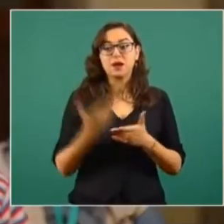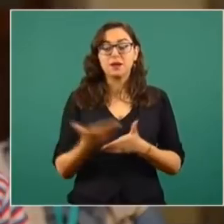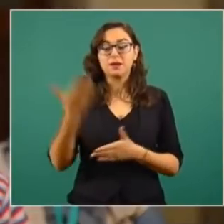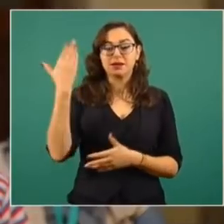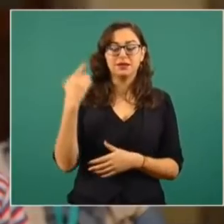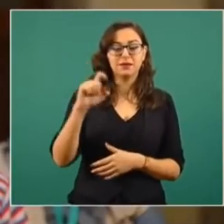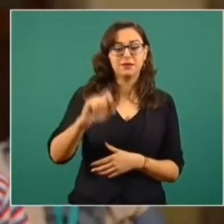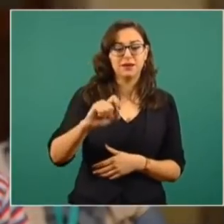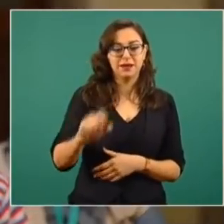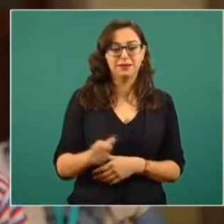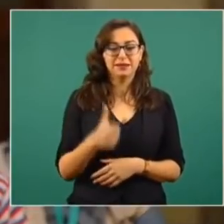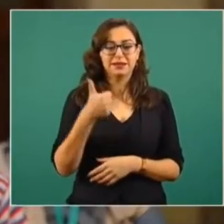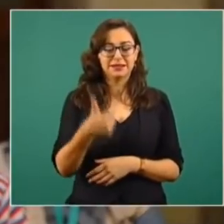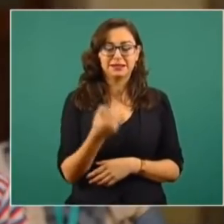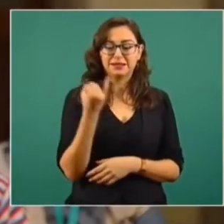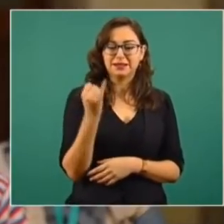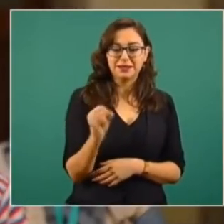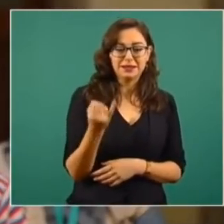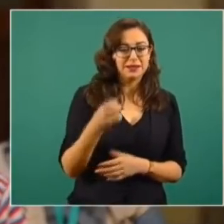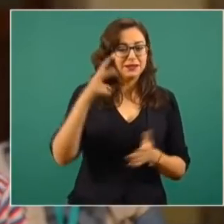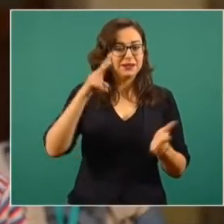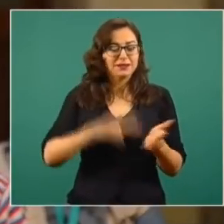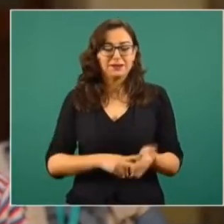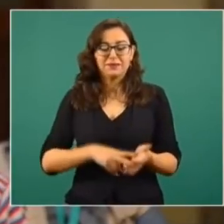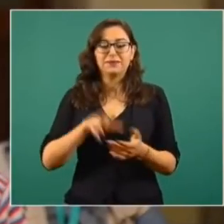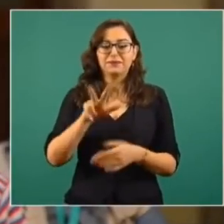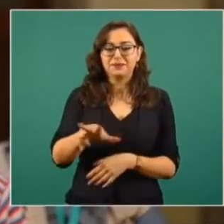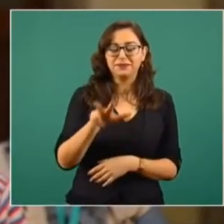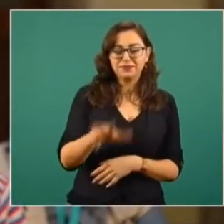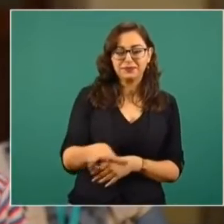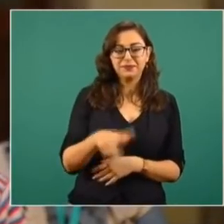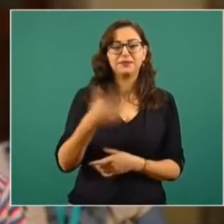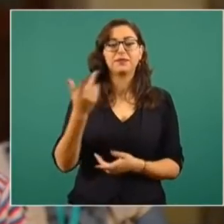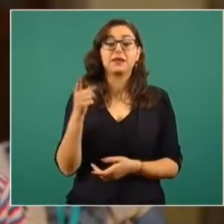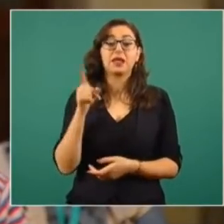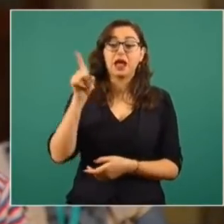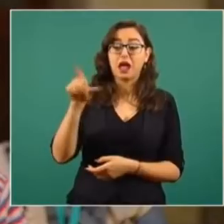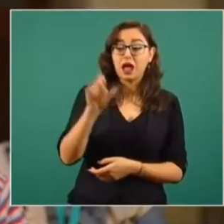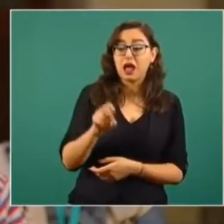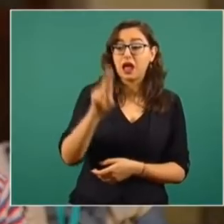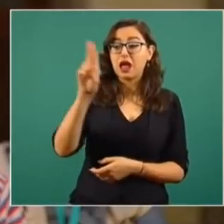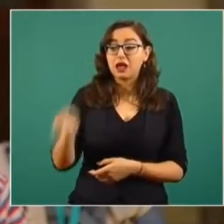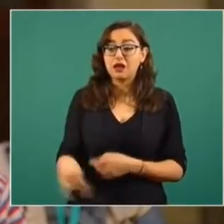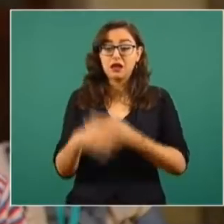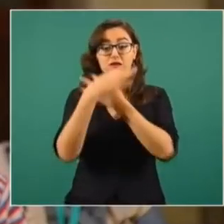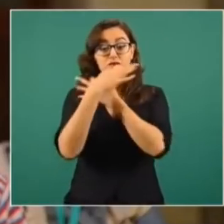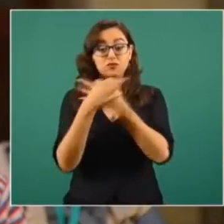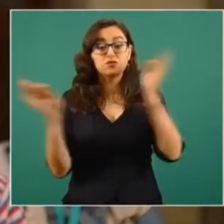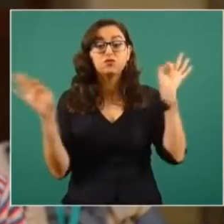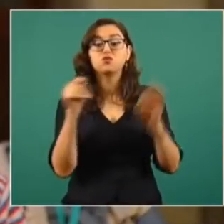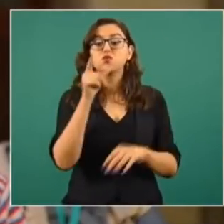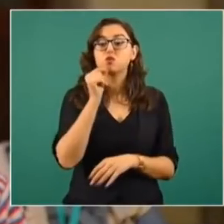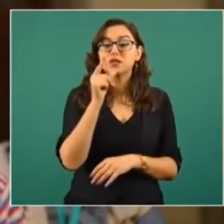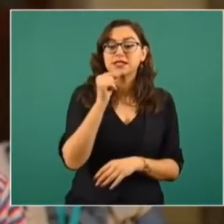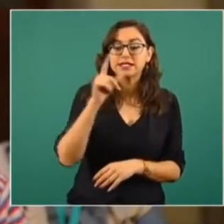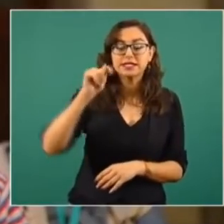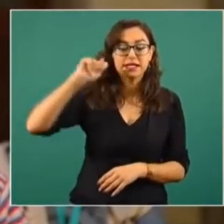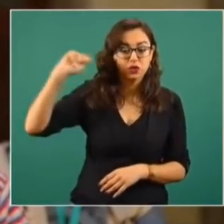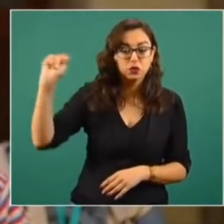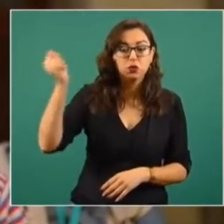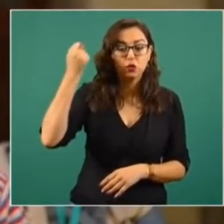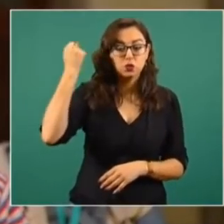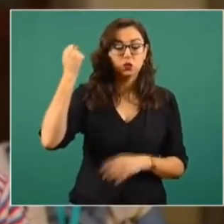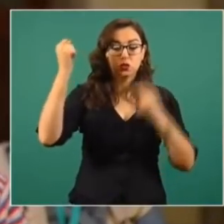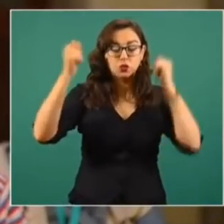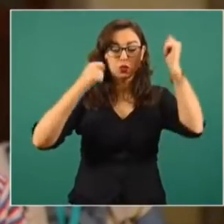junio del 2018, usted anunció la creación de una policía turística federal. Urge